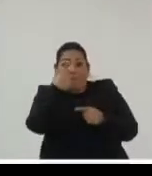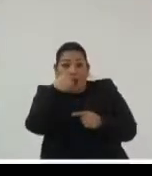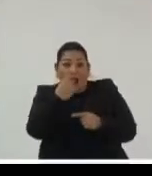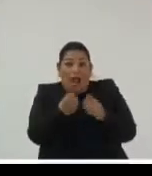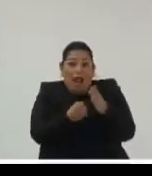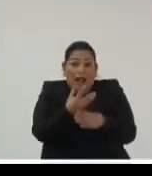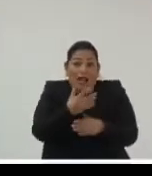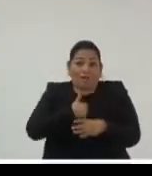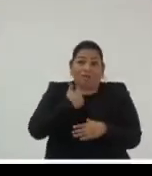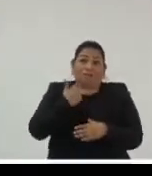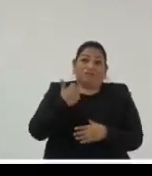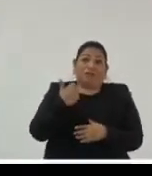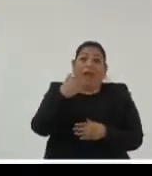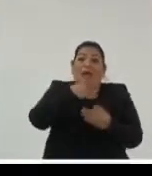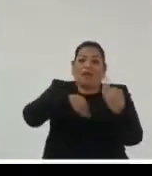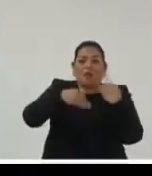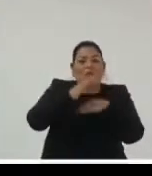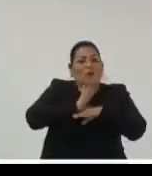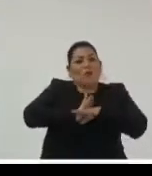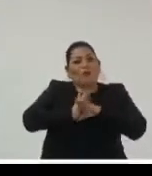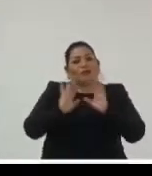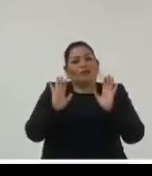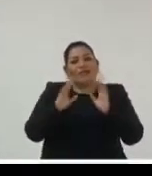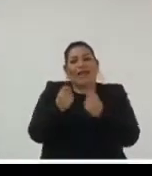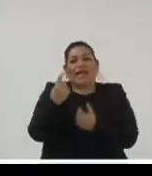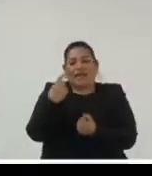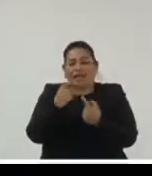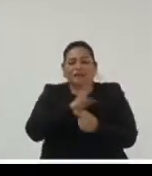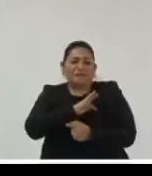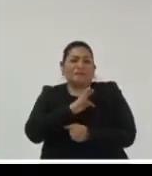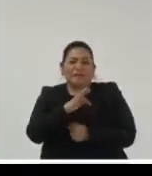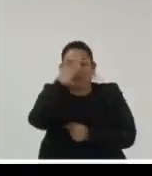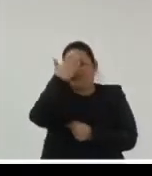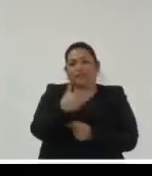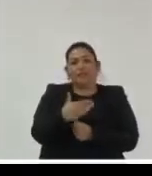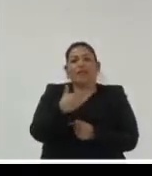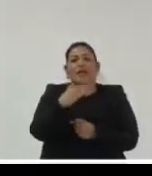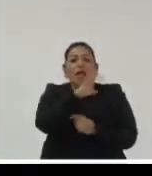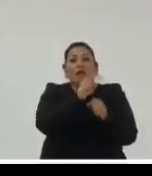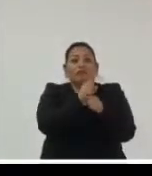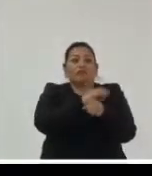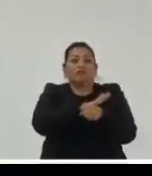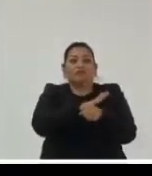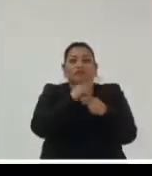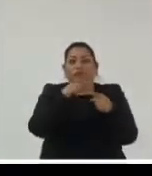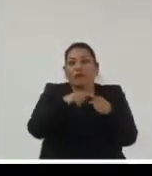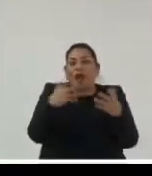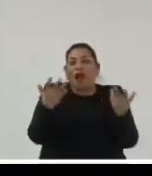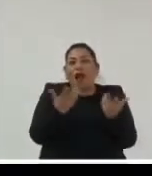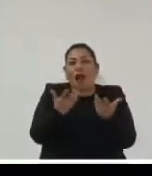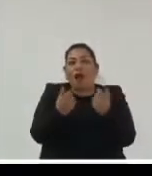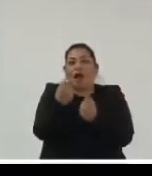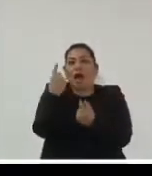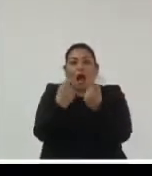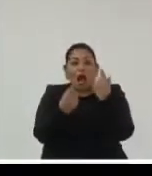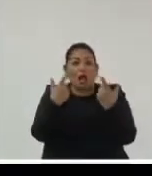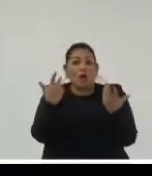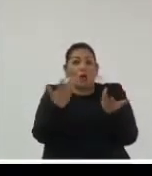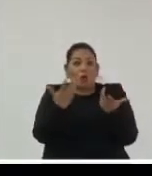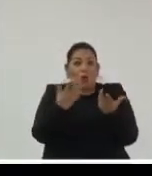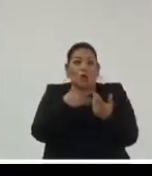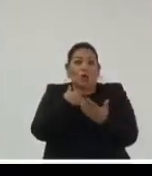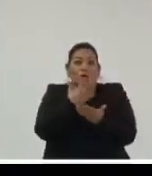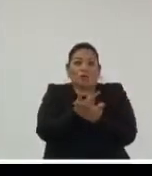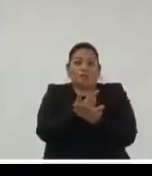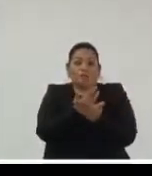sacarle provecho y pues es algo que nos tocó hacer con el tema del COVID y es algo que nos está yo